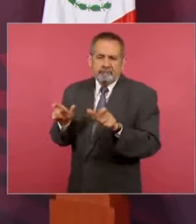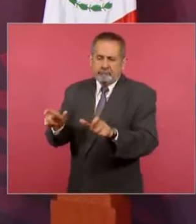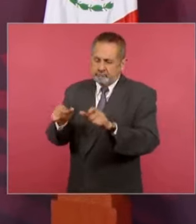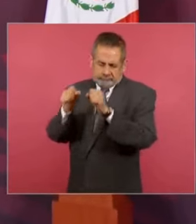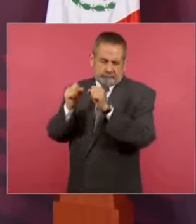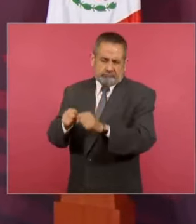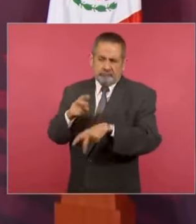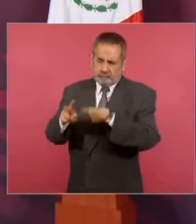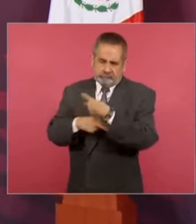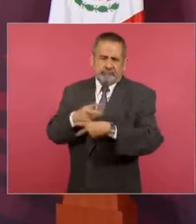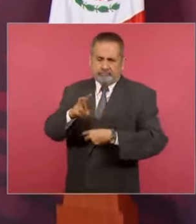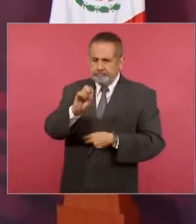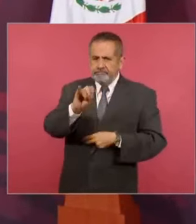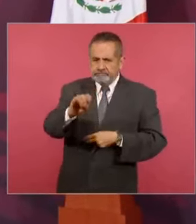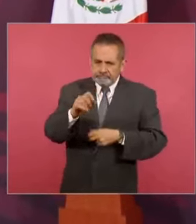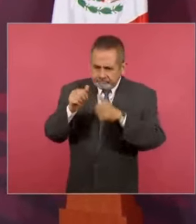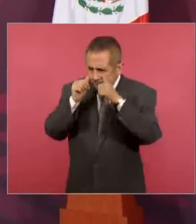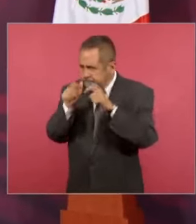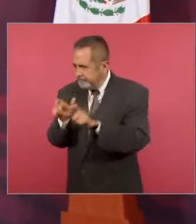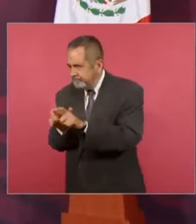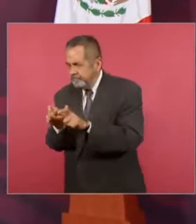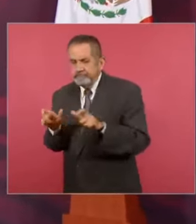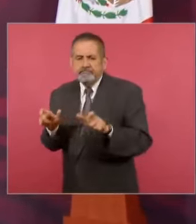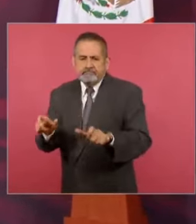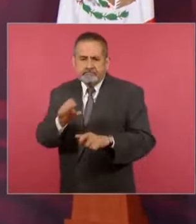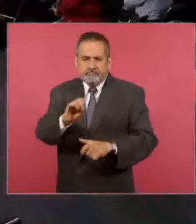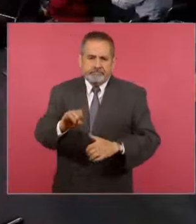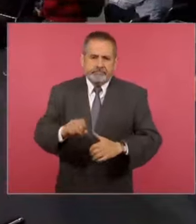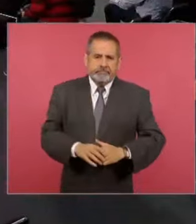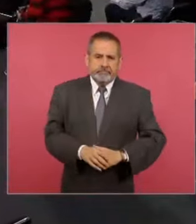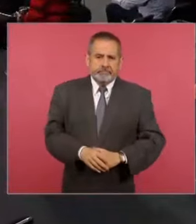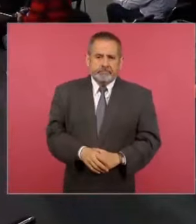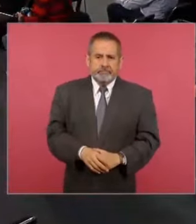en atender los temas de violencia.